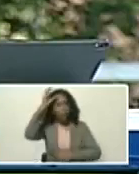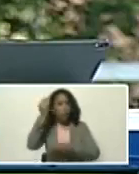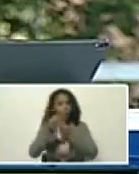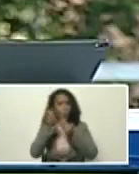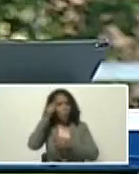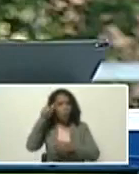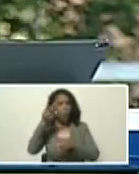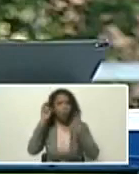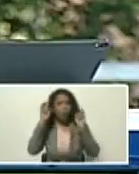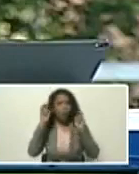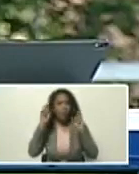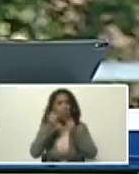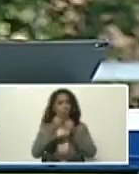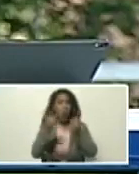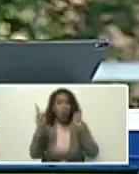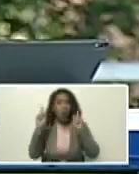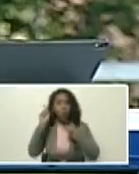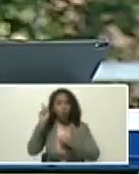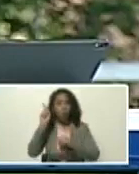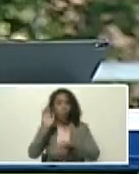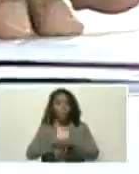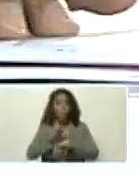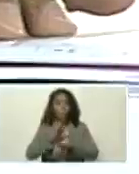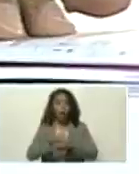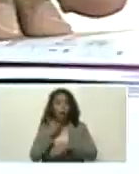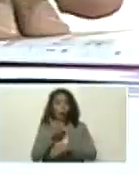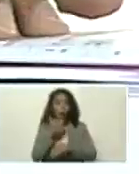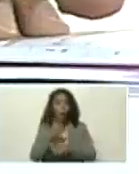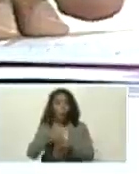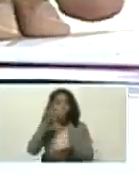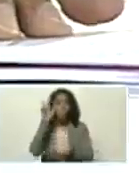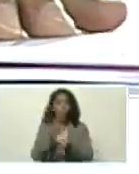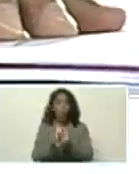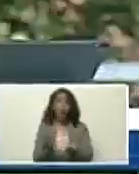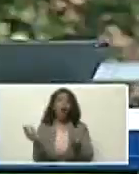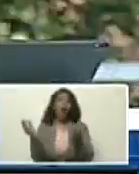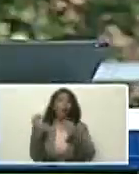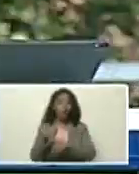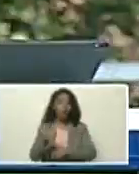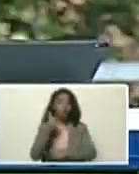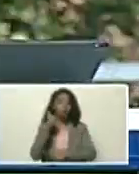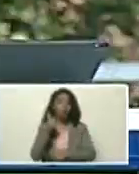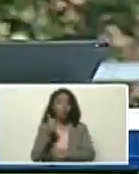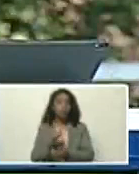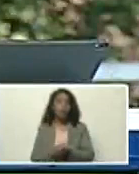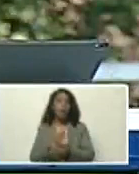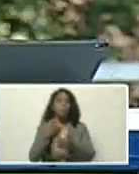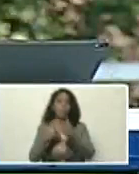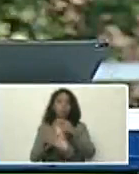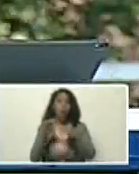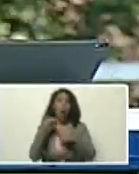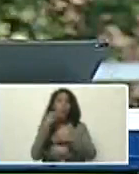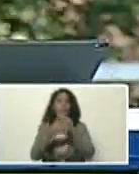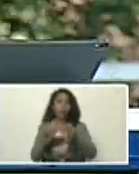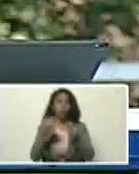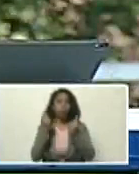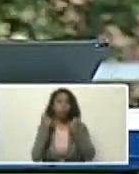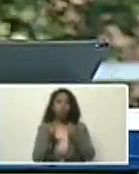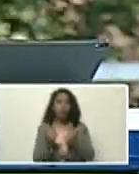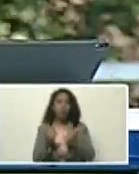en torno, a la crisis climática, y sus consecuencias, aprobado, de acuerdo, muy bien, vamos a hacerlo, de inmediato, Josué,